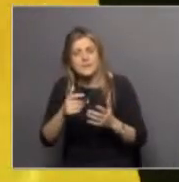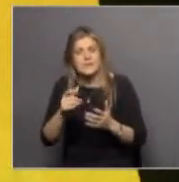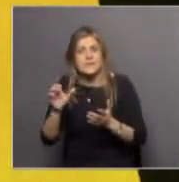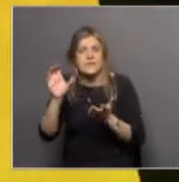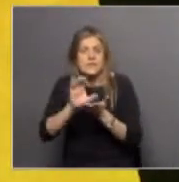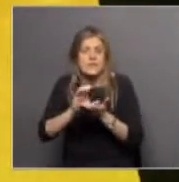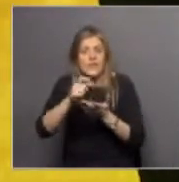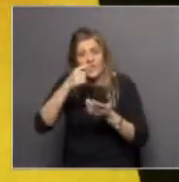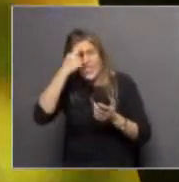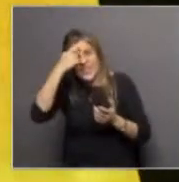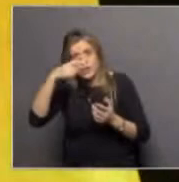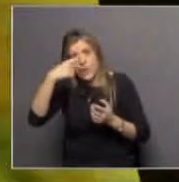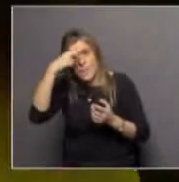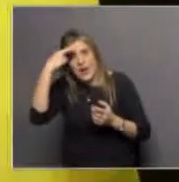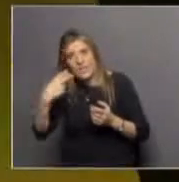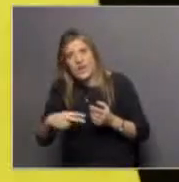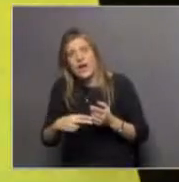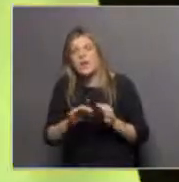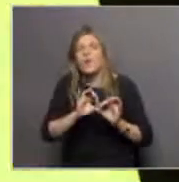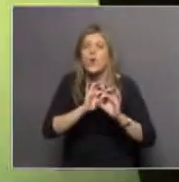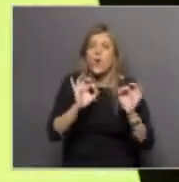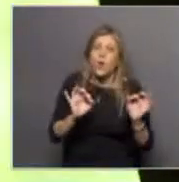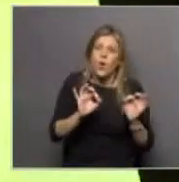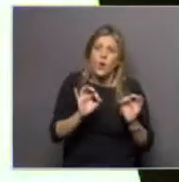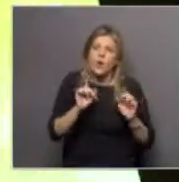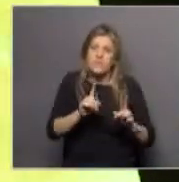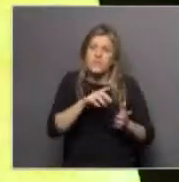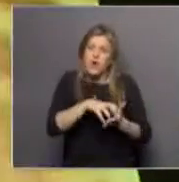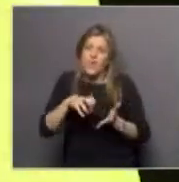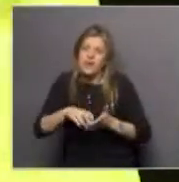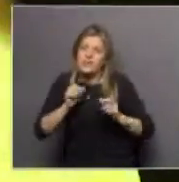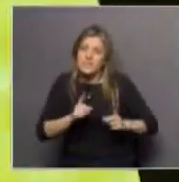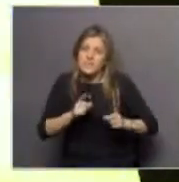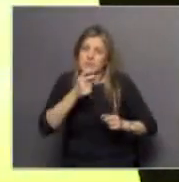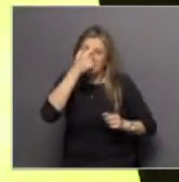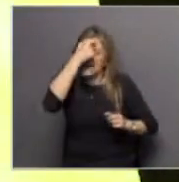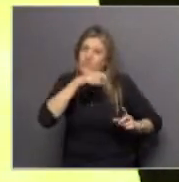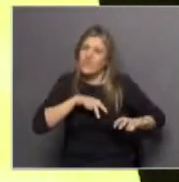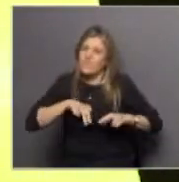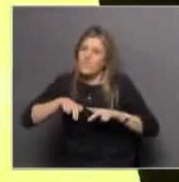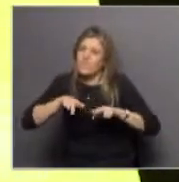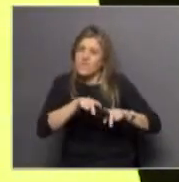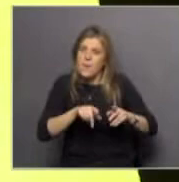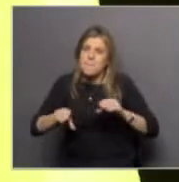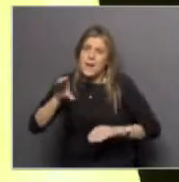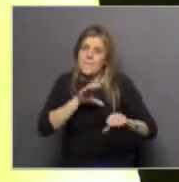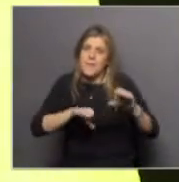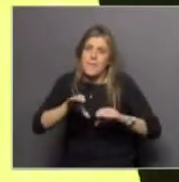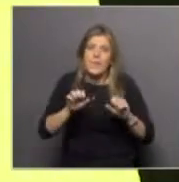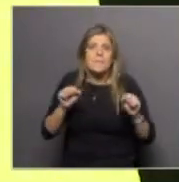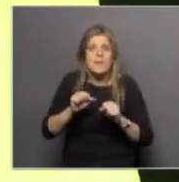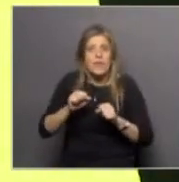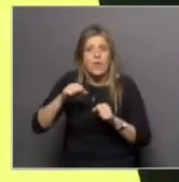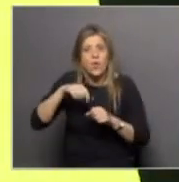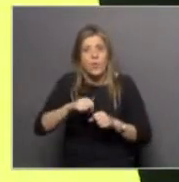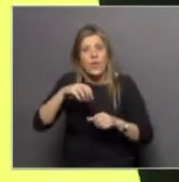verano o si se mantiene al mínimo la dotación de las bases. Se teme, por ejemplo, a la influencia de la pandemia en